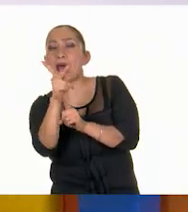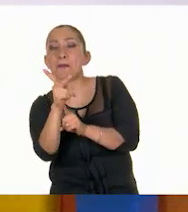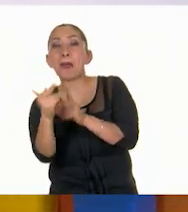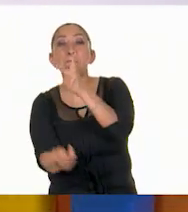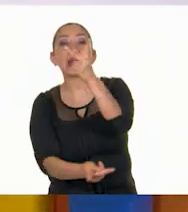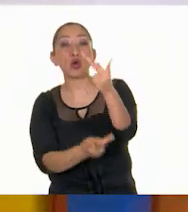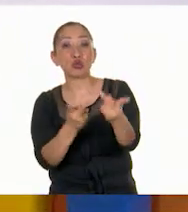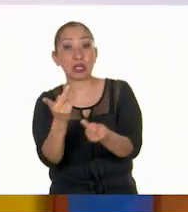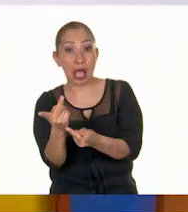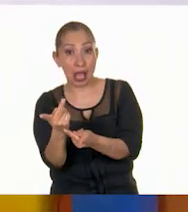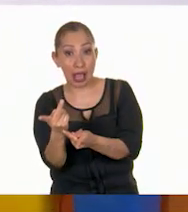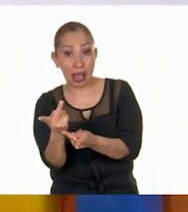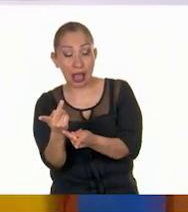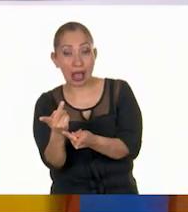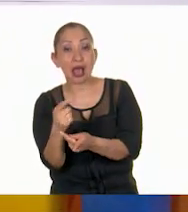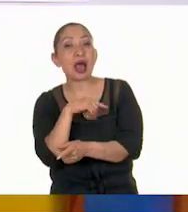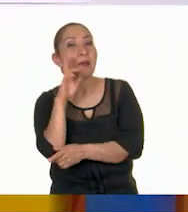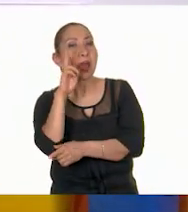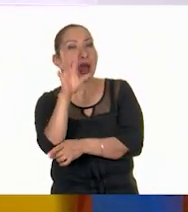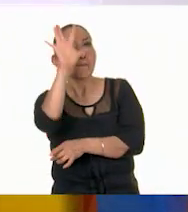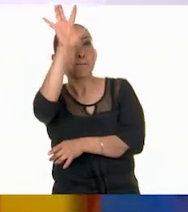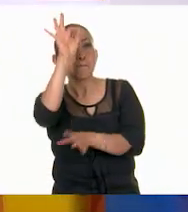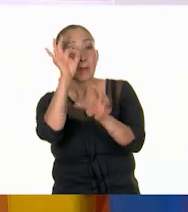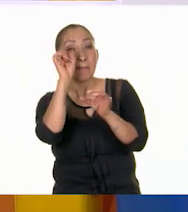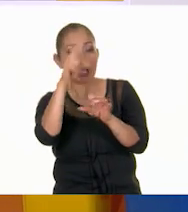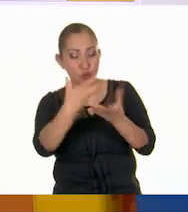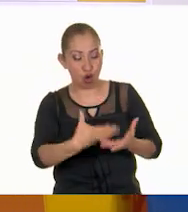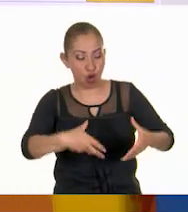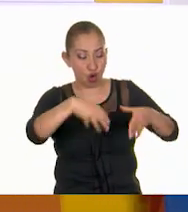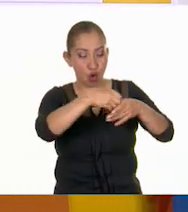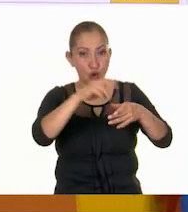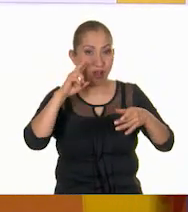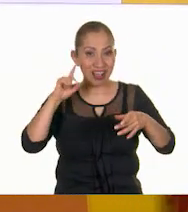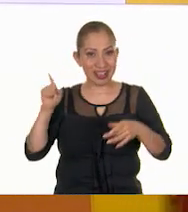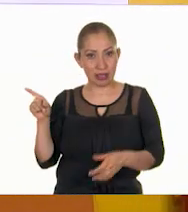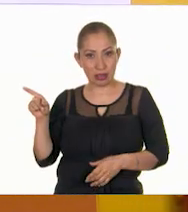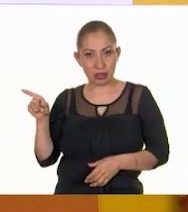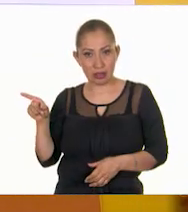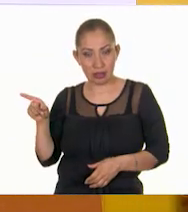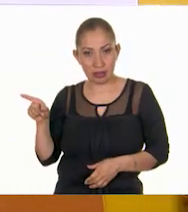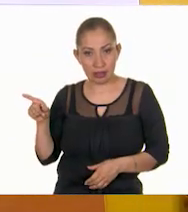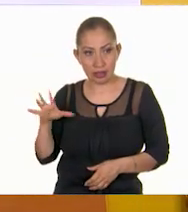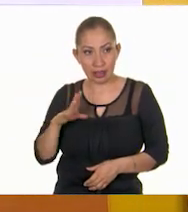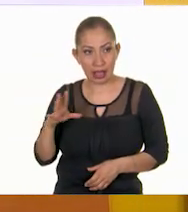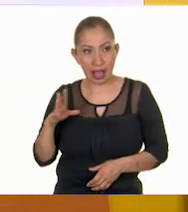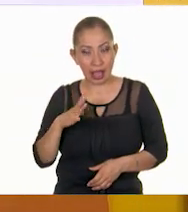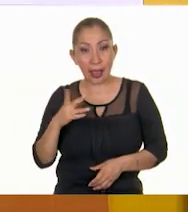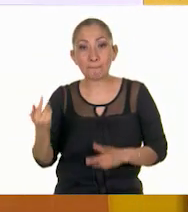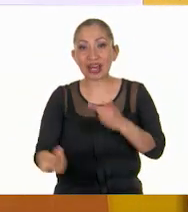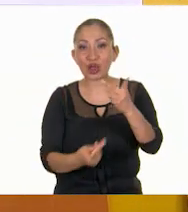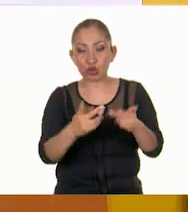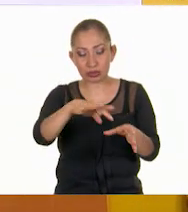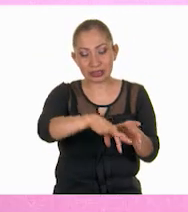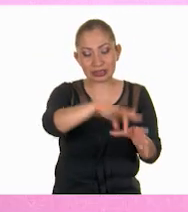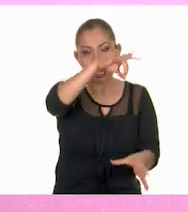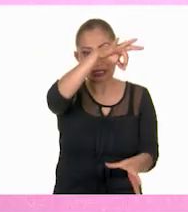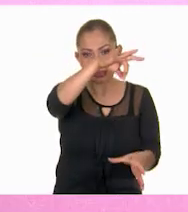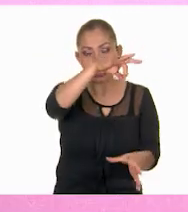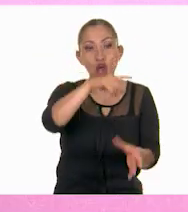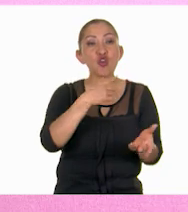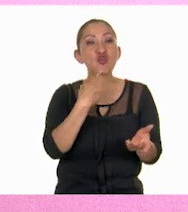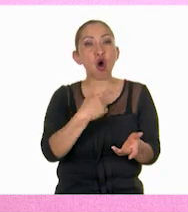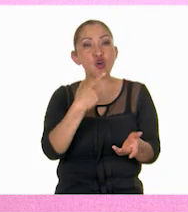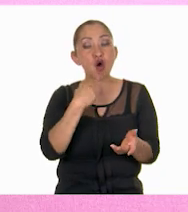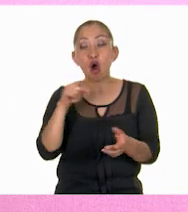pregunta. Iremos sacando de esas bolsitas que tienes de aquel lado las preguntas de la bolsa